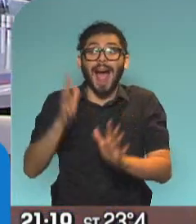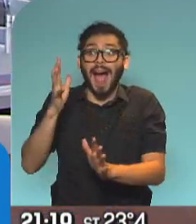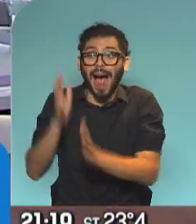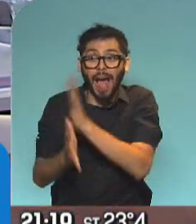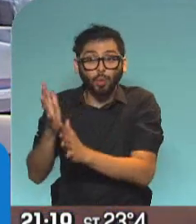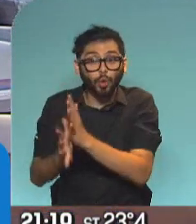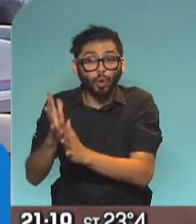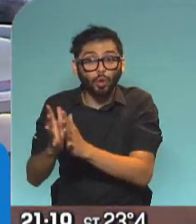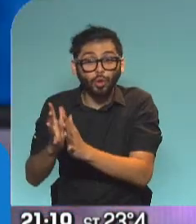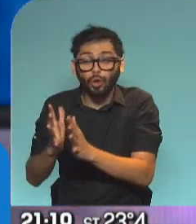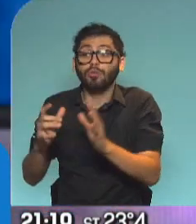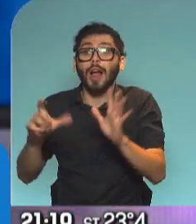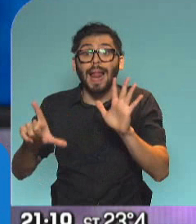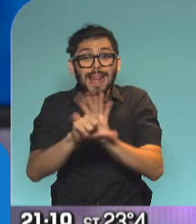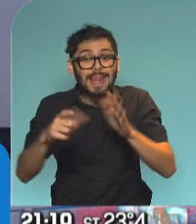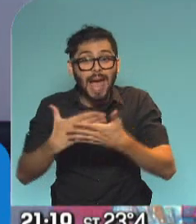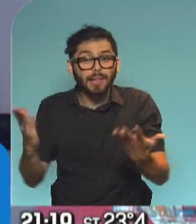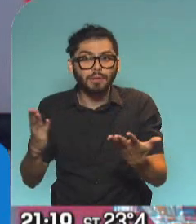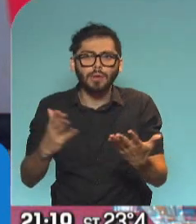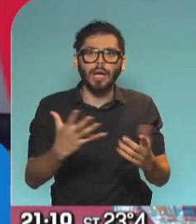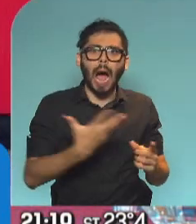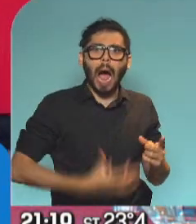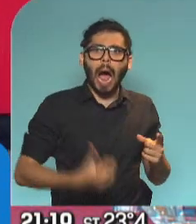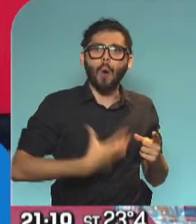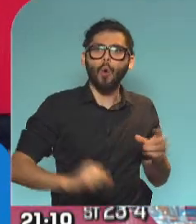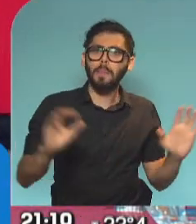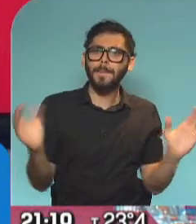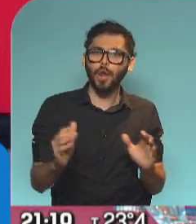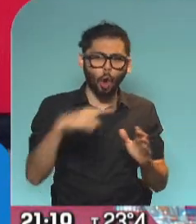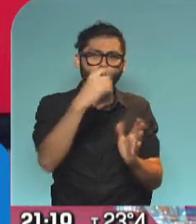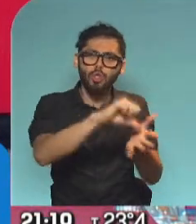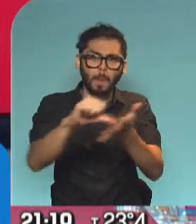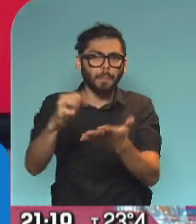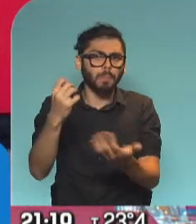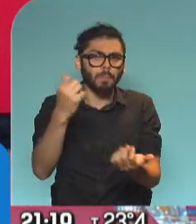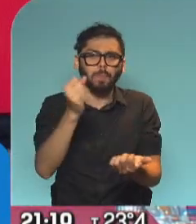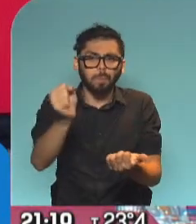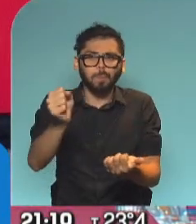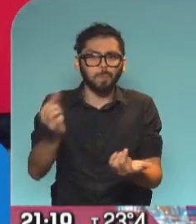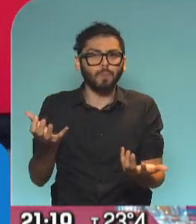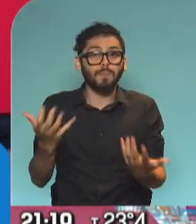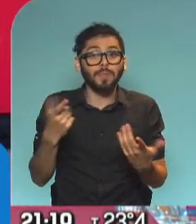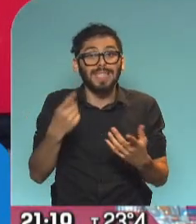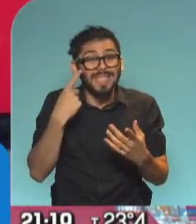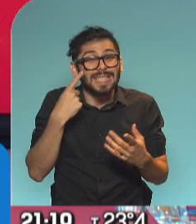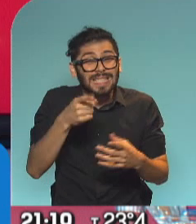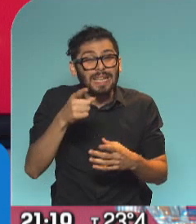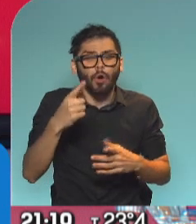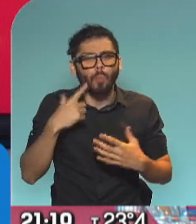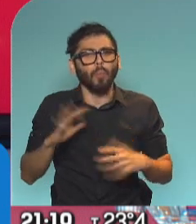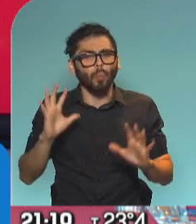disminuye la cantidad de abortos. Es un ideal que se ha dado en otros países y creo que puede ser la base